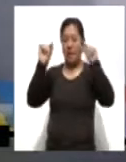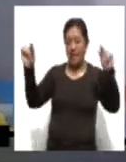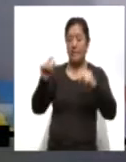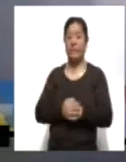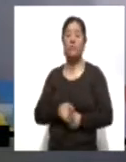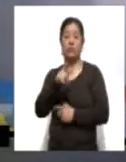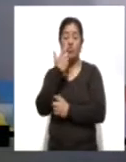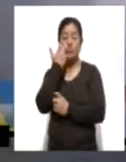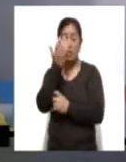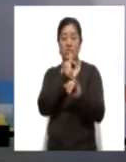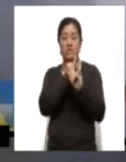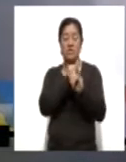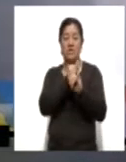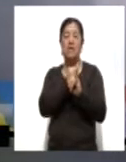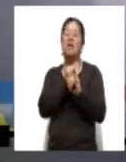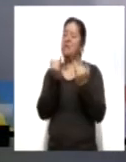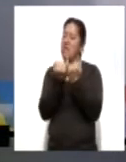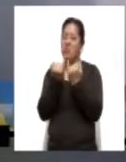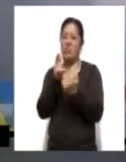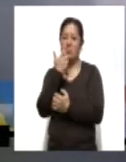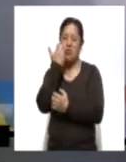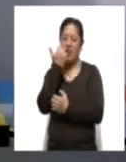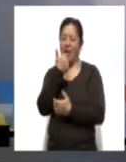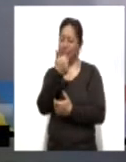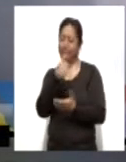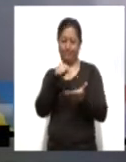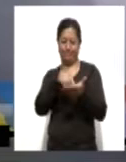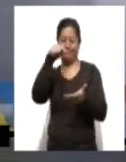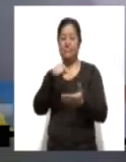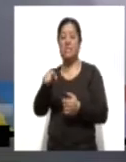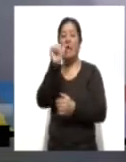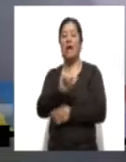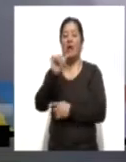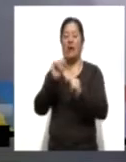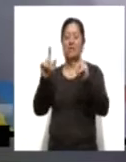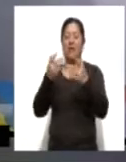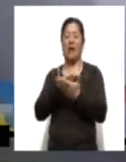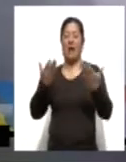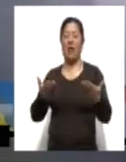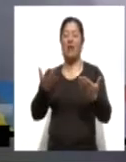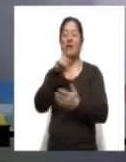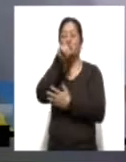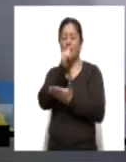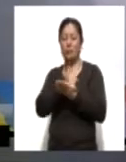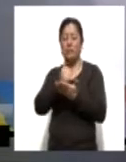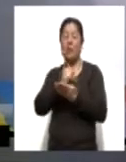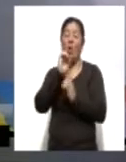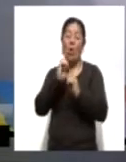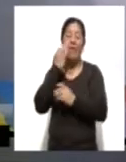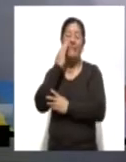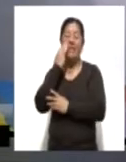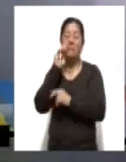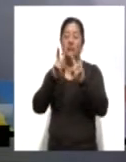tienen sus manos las redes sociales están a su disposición, con un clic tiene toda la información, arroba Tlaxcala ahora en Twitter, Sistema de Noticias